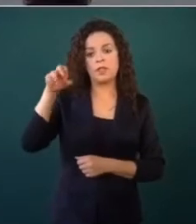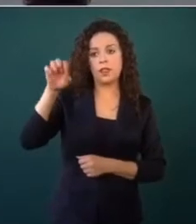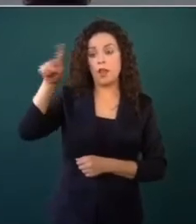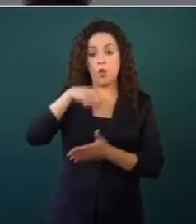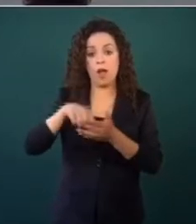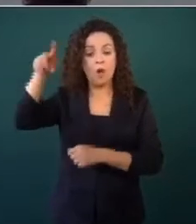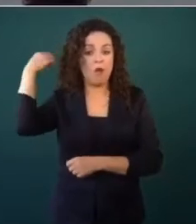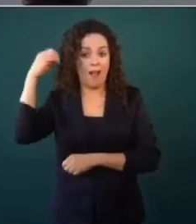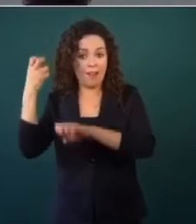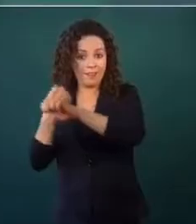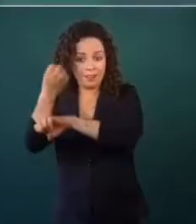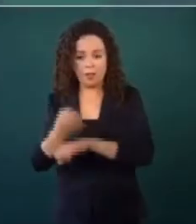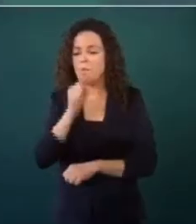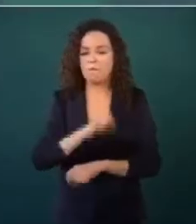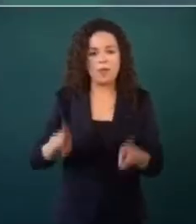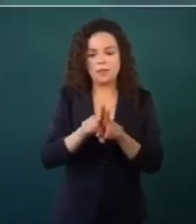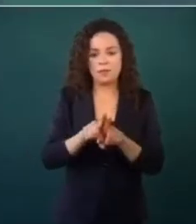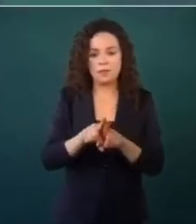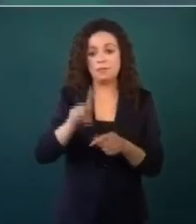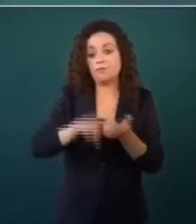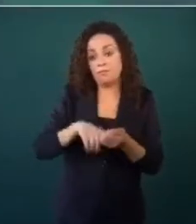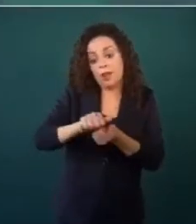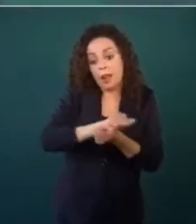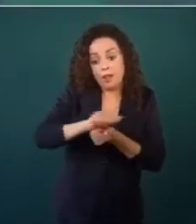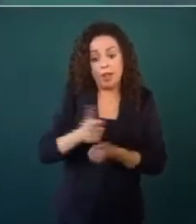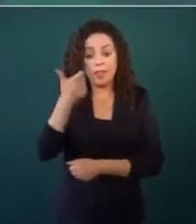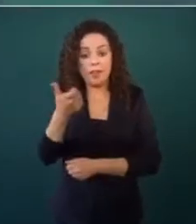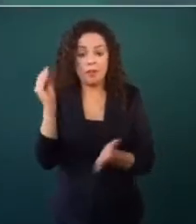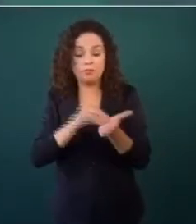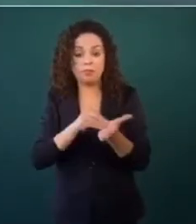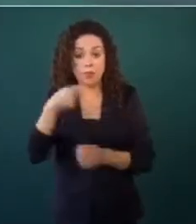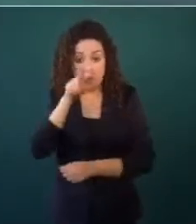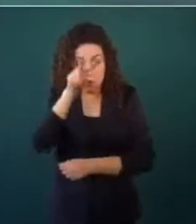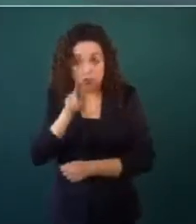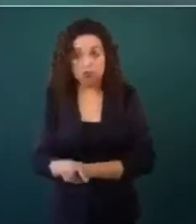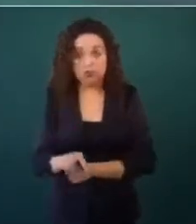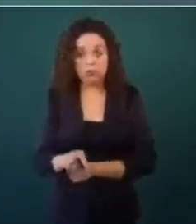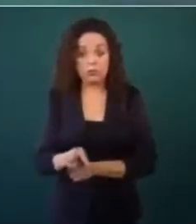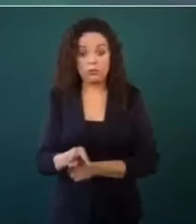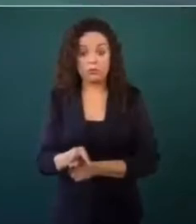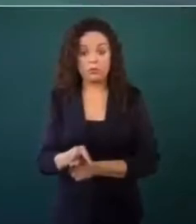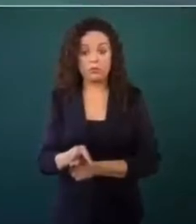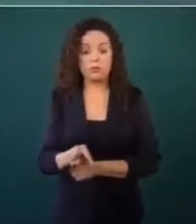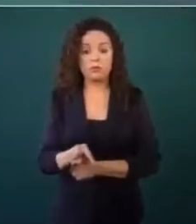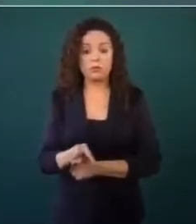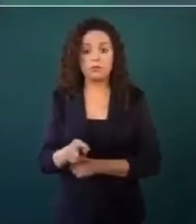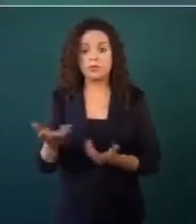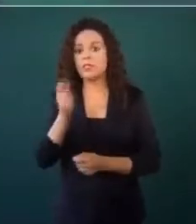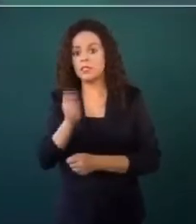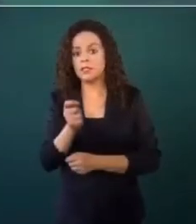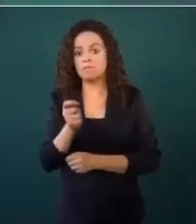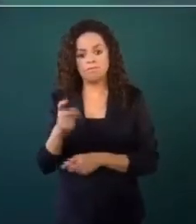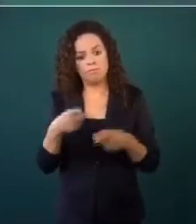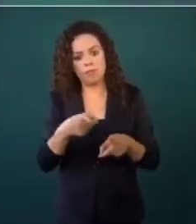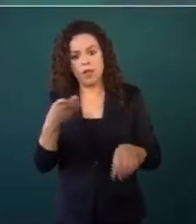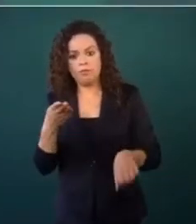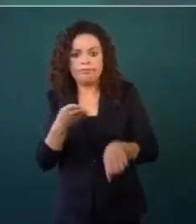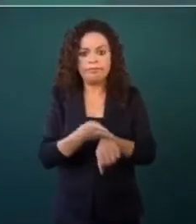Oaxaca, igual lavado de dinero cuando era una represalia,